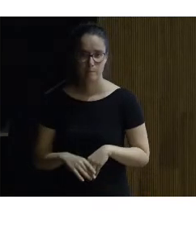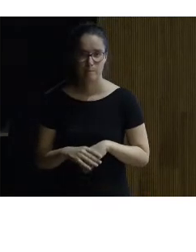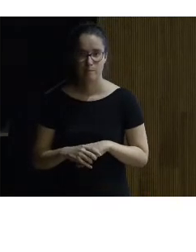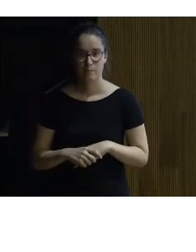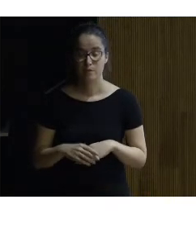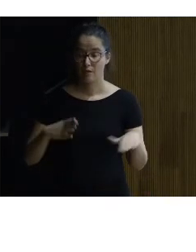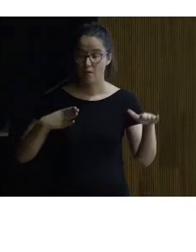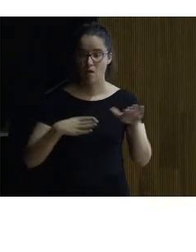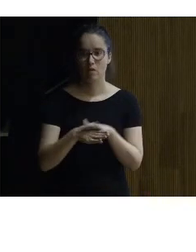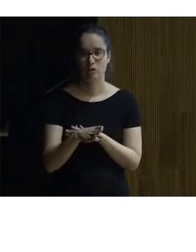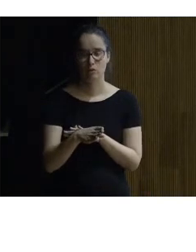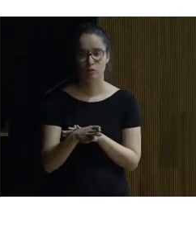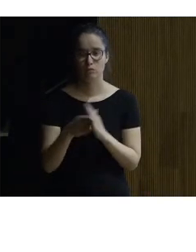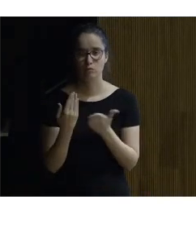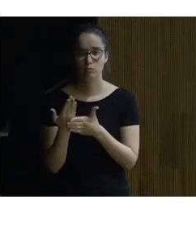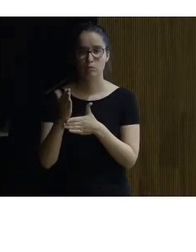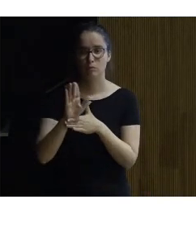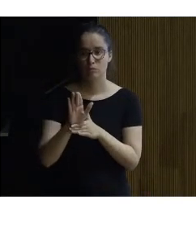este acceso pues se planteaba